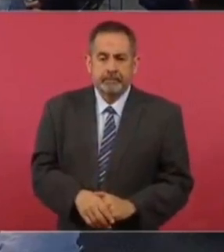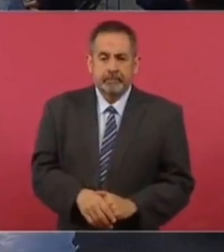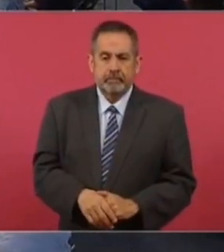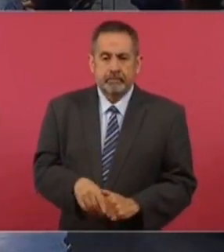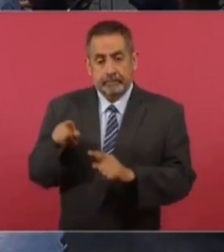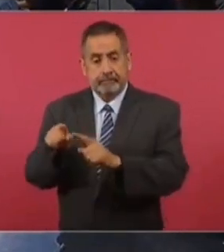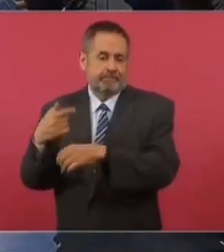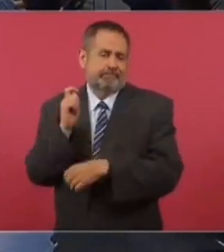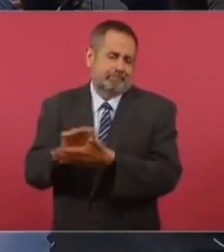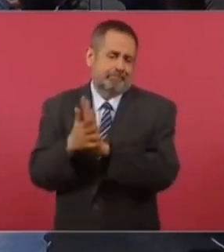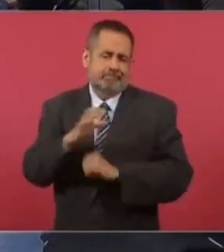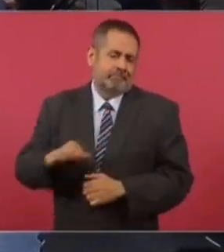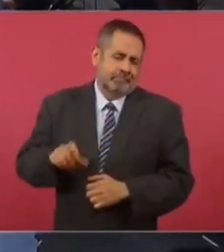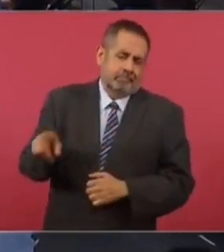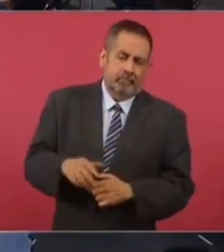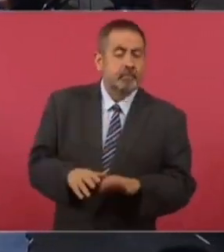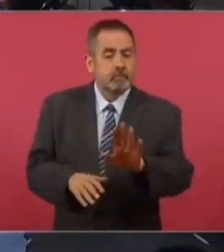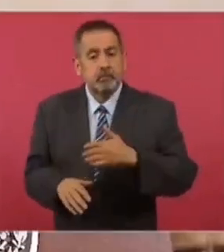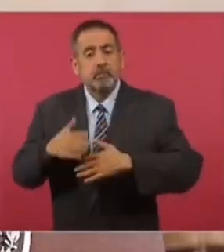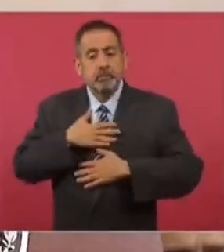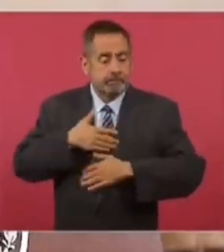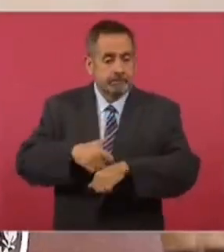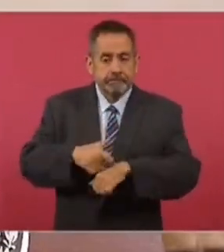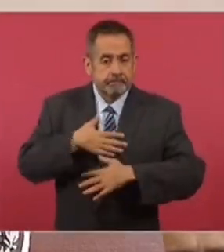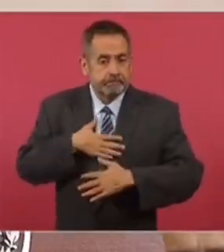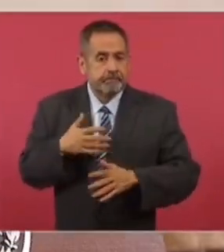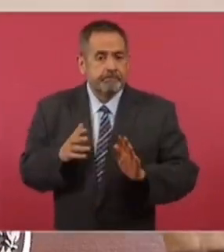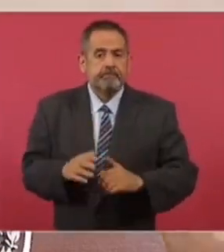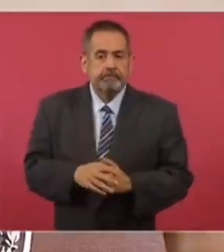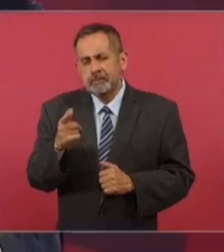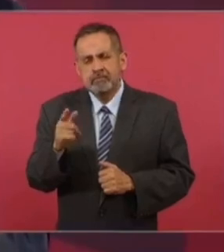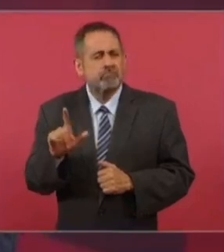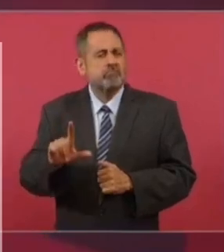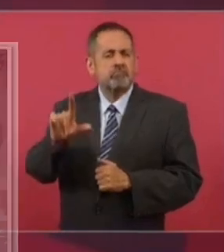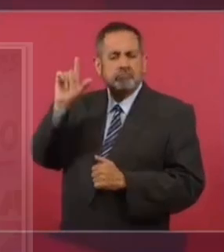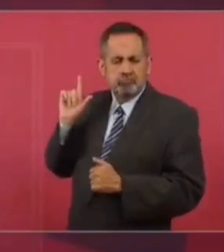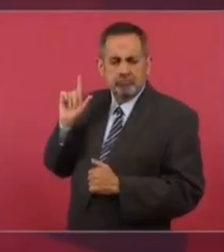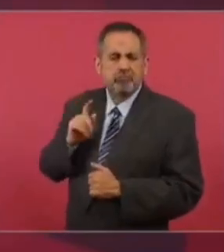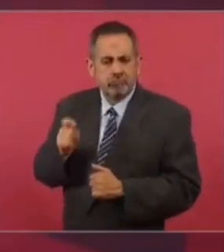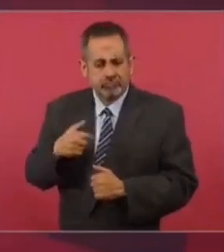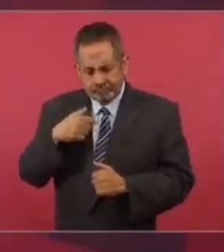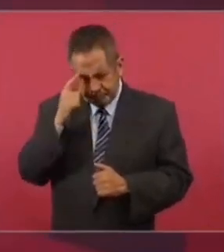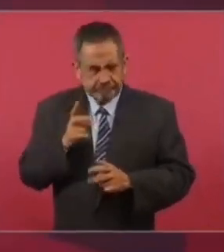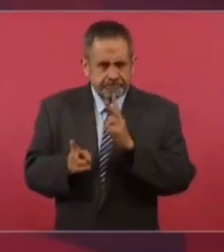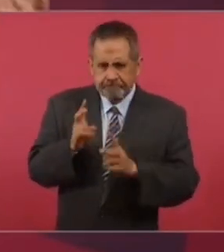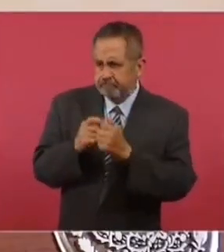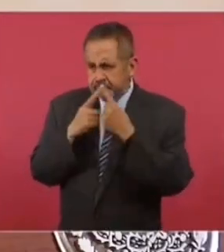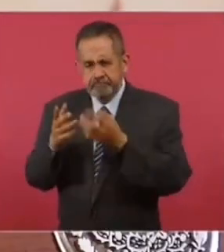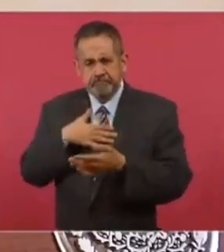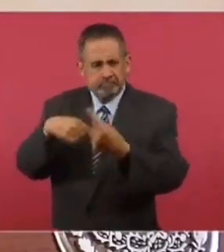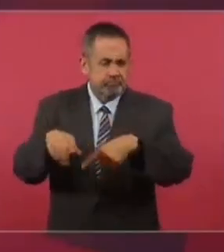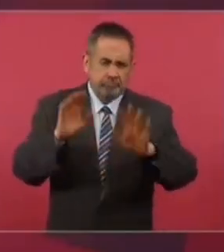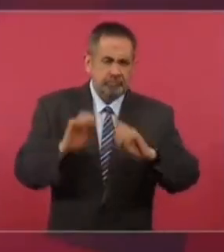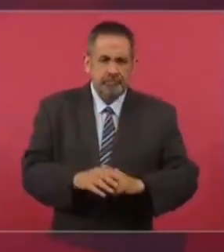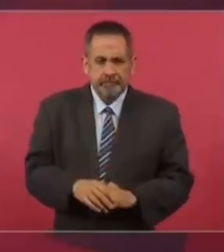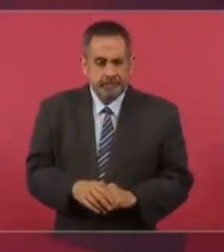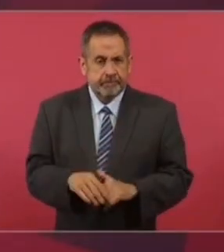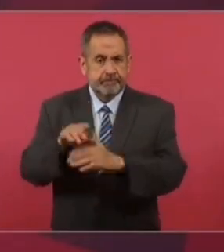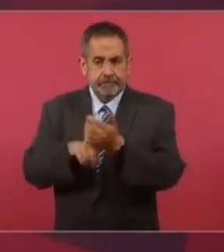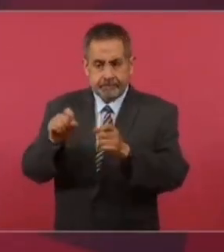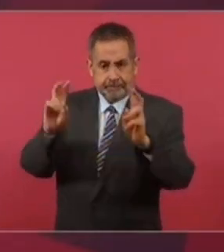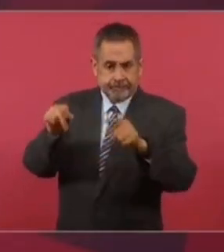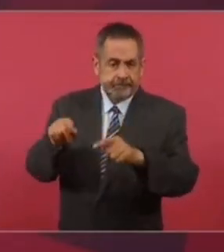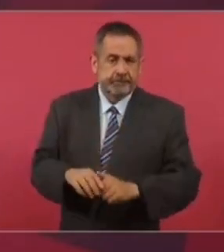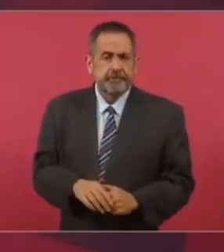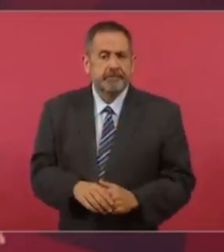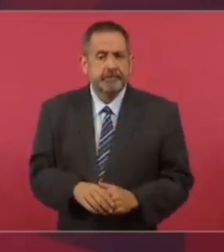Yo tomé tiempo, mi tiempo libre, el lunes, y platiqué y di mi punto de vista sobre el tema,